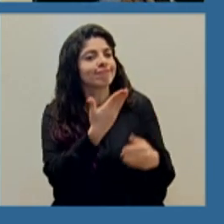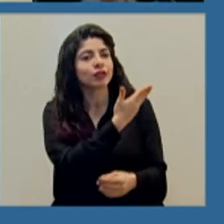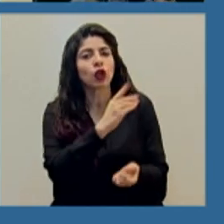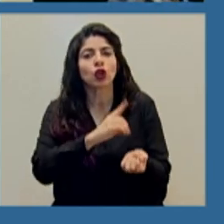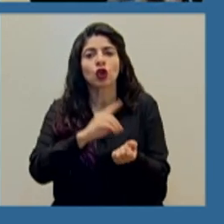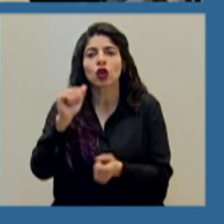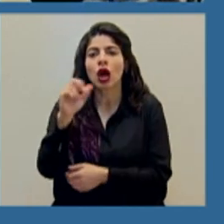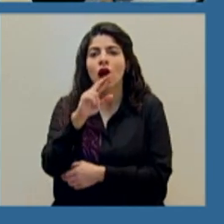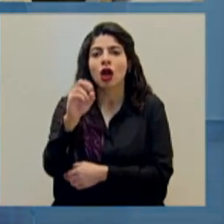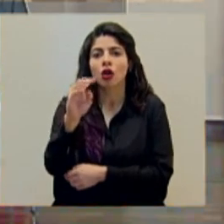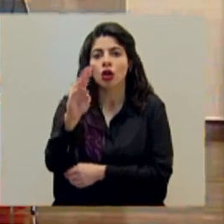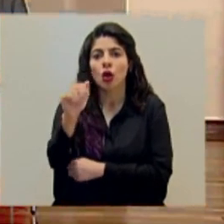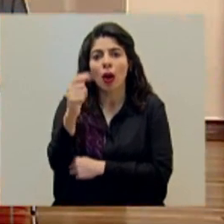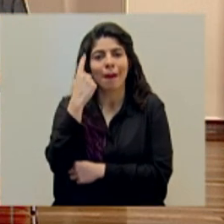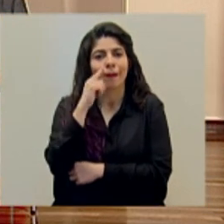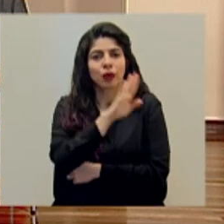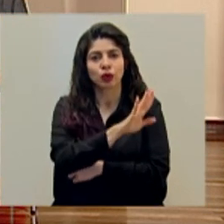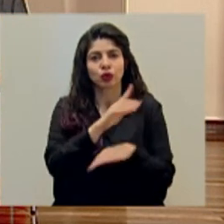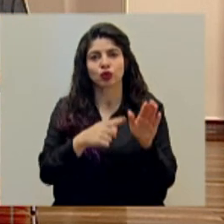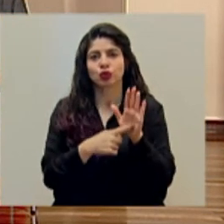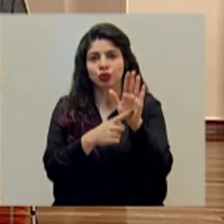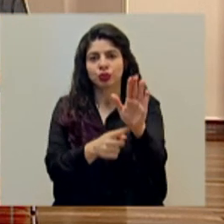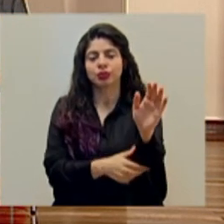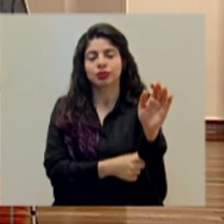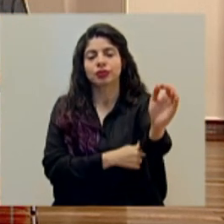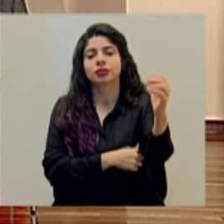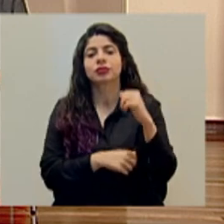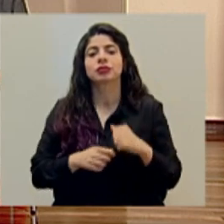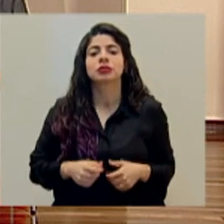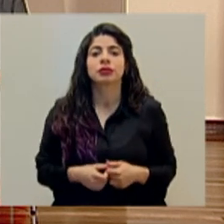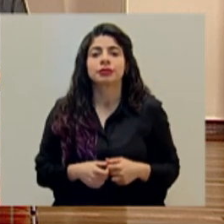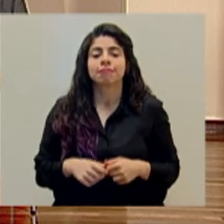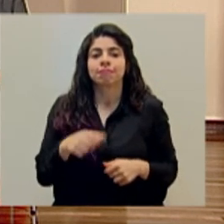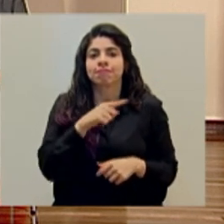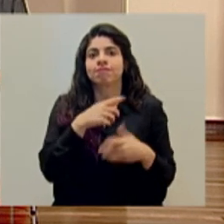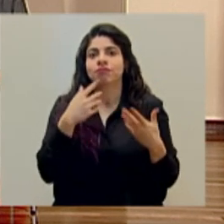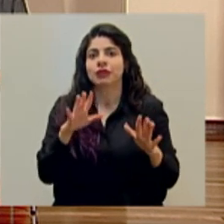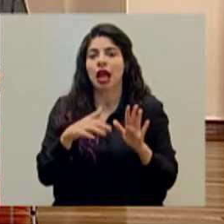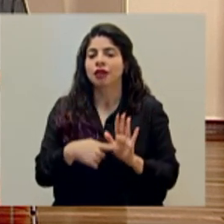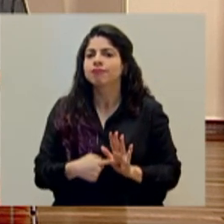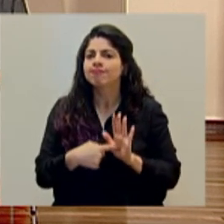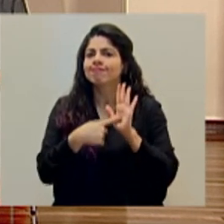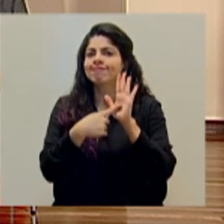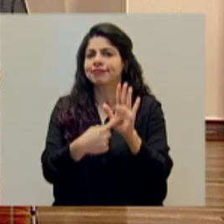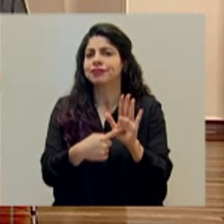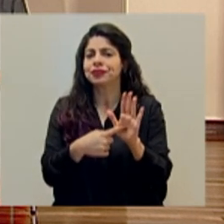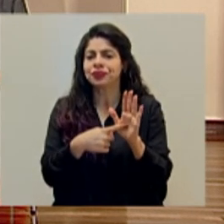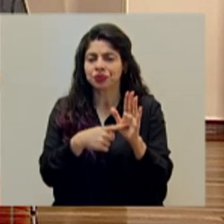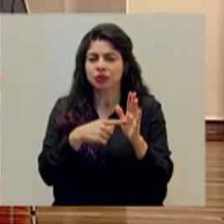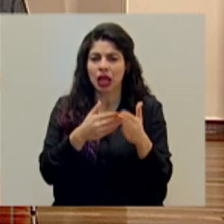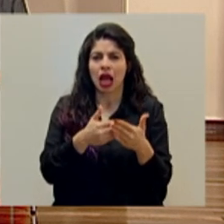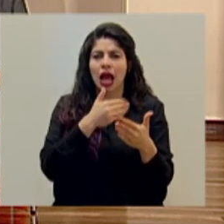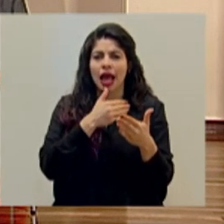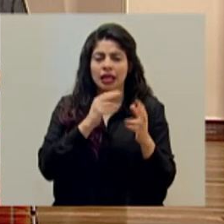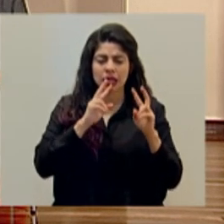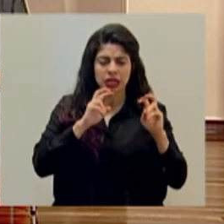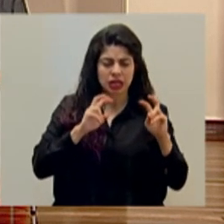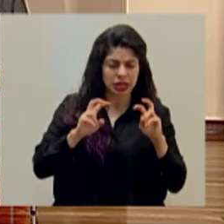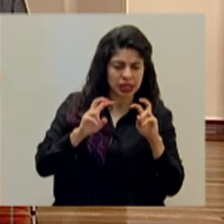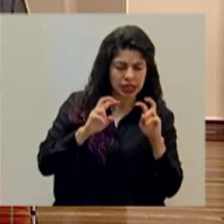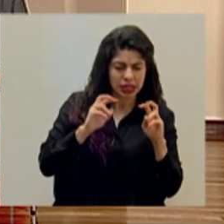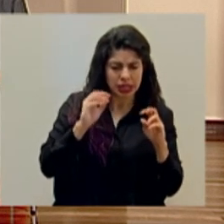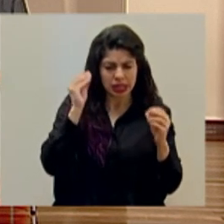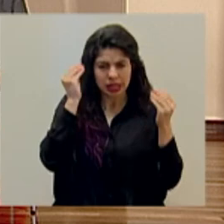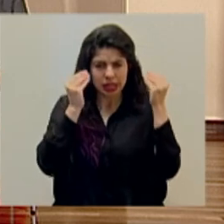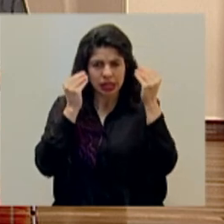doctora Roa, por esta presentación en donde se evidencia de acuerdo a los criterios contemplados,